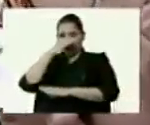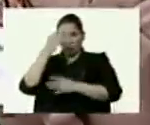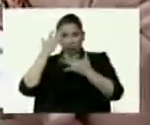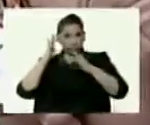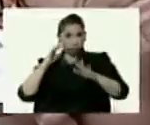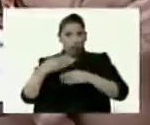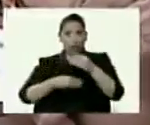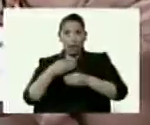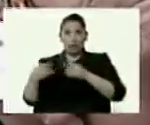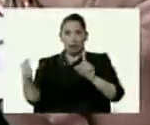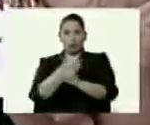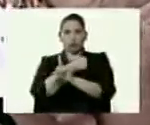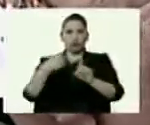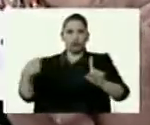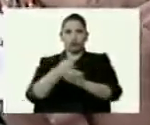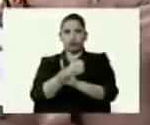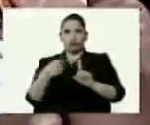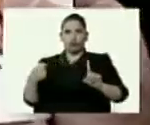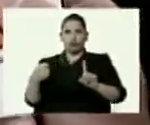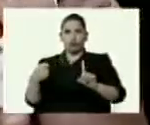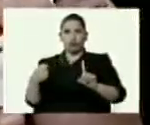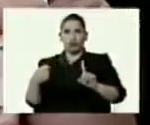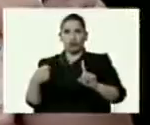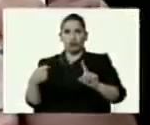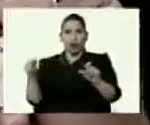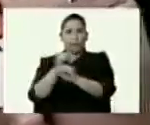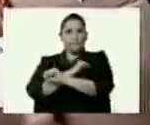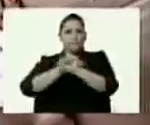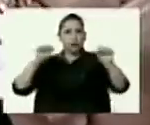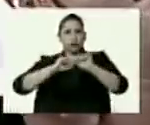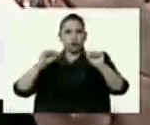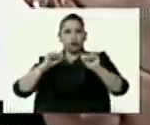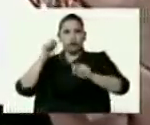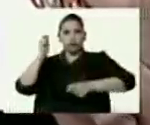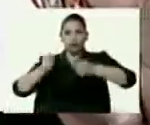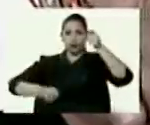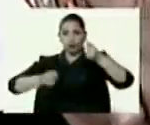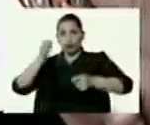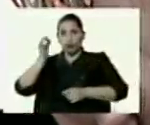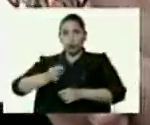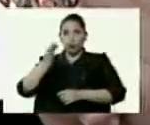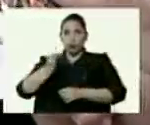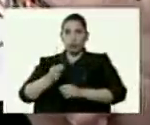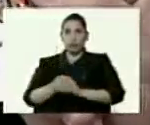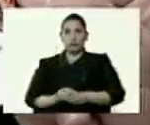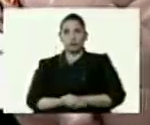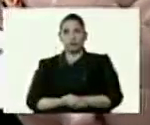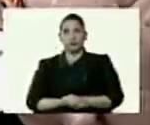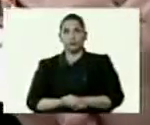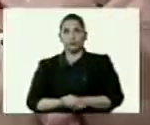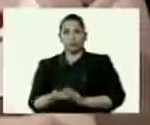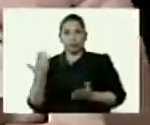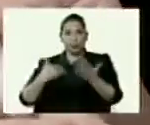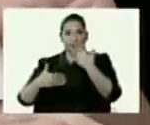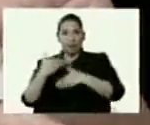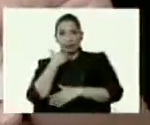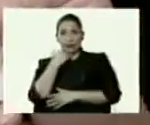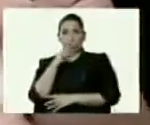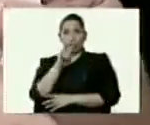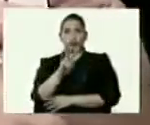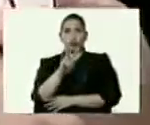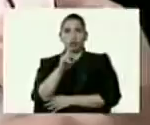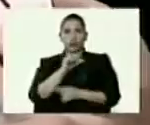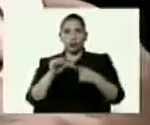acciones de colocación de explosivos en el Palacio de Justicia de Venezuela, hace escasamente dos semanas, Cliver,